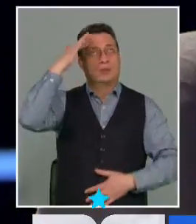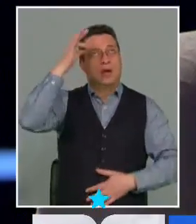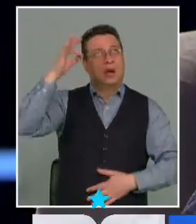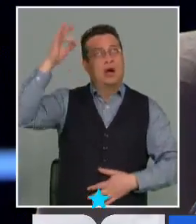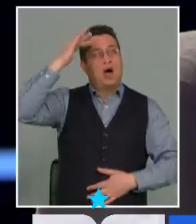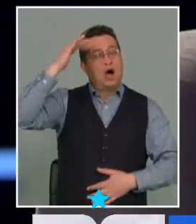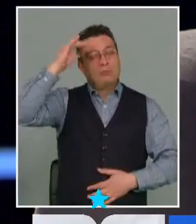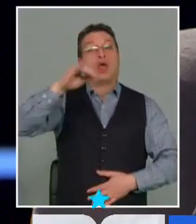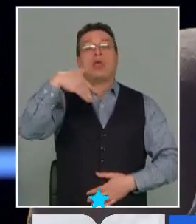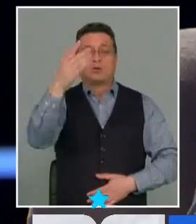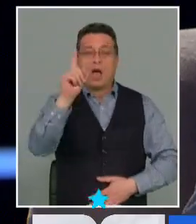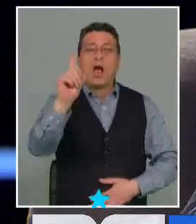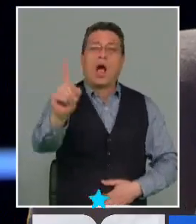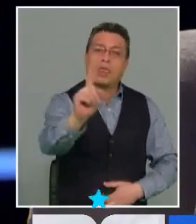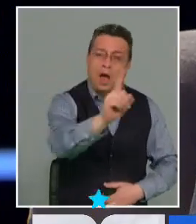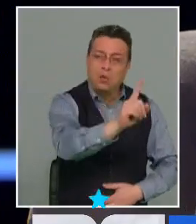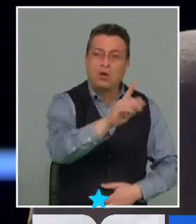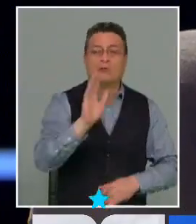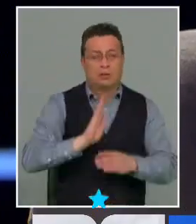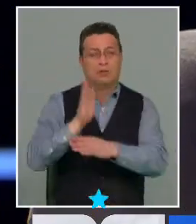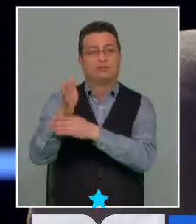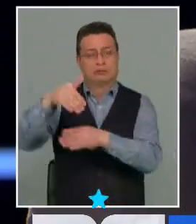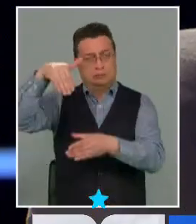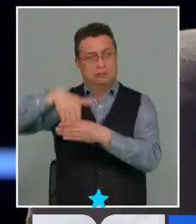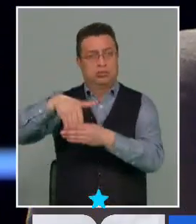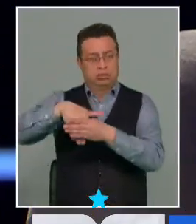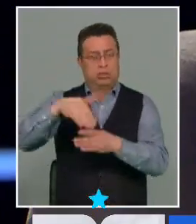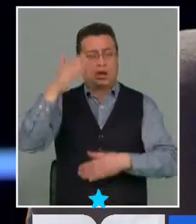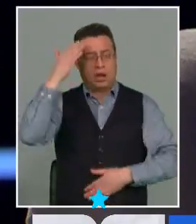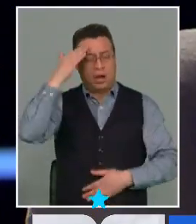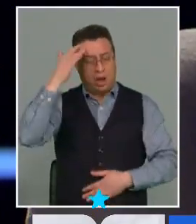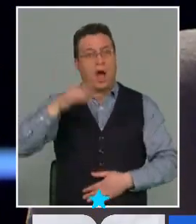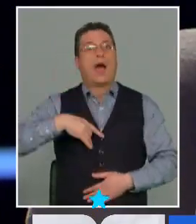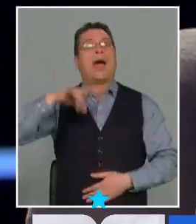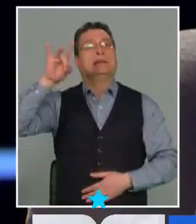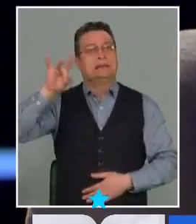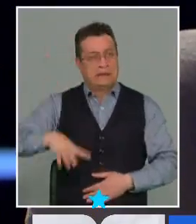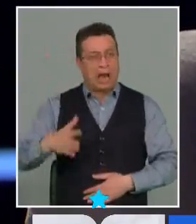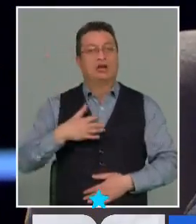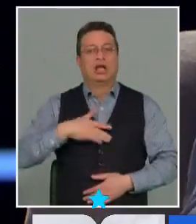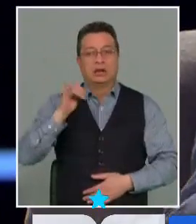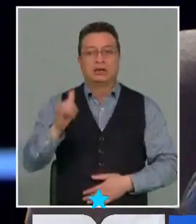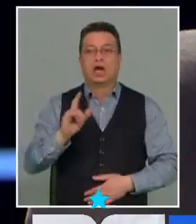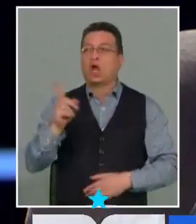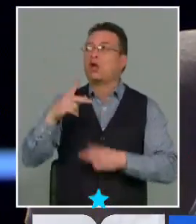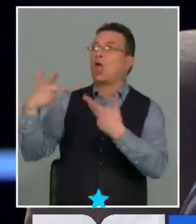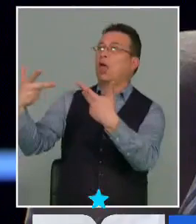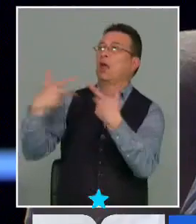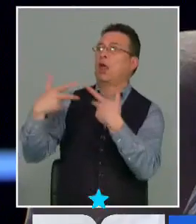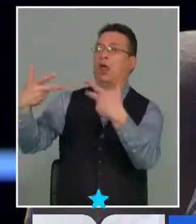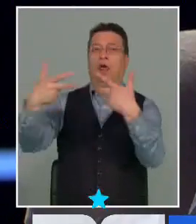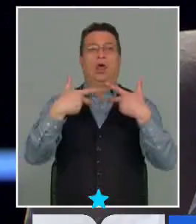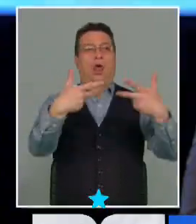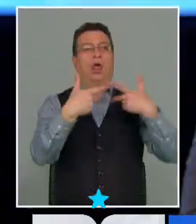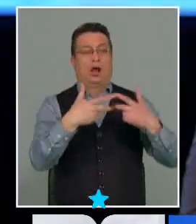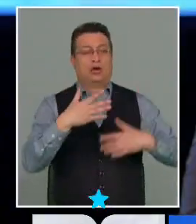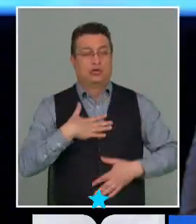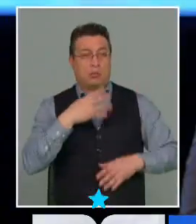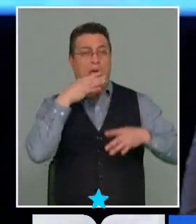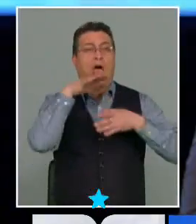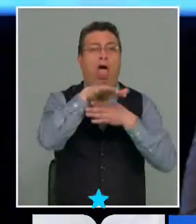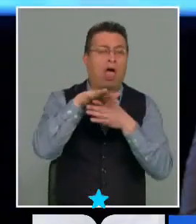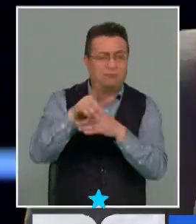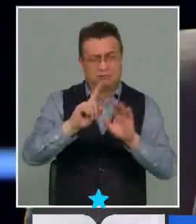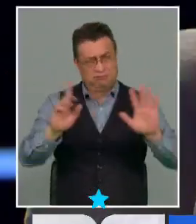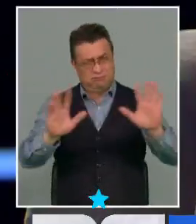en conciencia y que vayamos a votar el 4 con conocimiento de causa y no dejar de llevar por lo que incluso yo pueda decir acá hoy día.